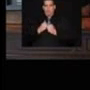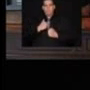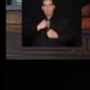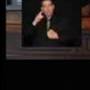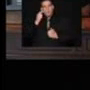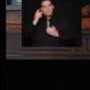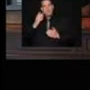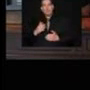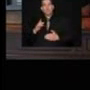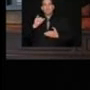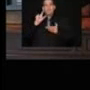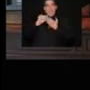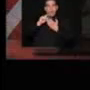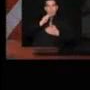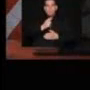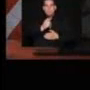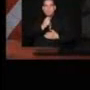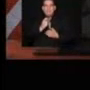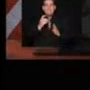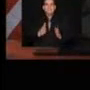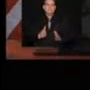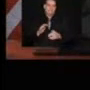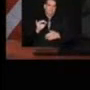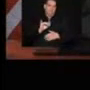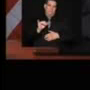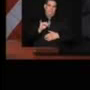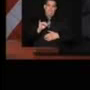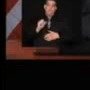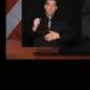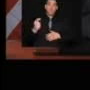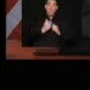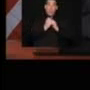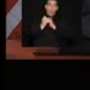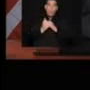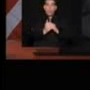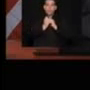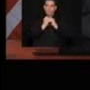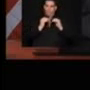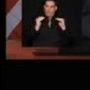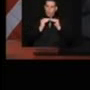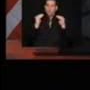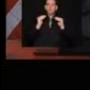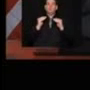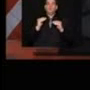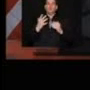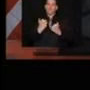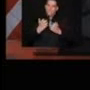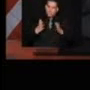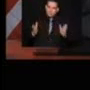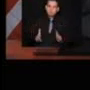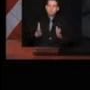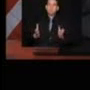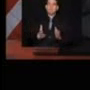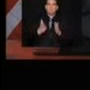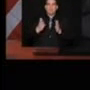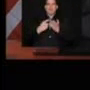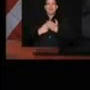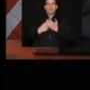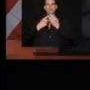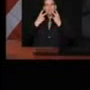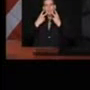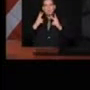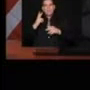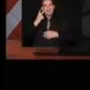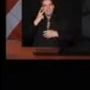complejo, abierto y justo. Y en ese mismo espíritu, impulsaré la discusión pública para mirar en detalle